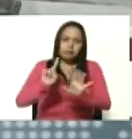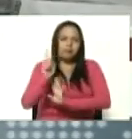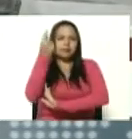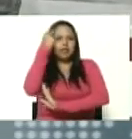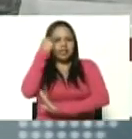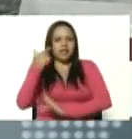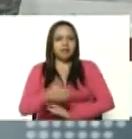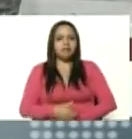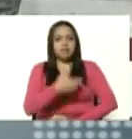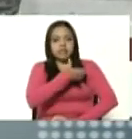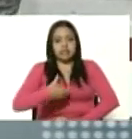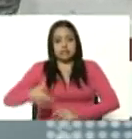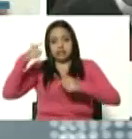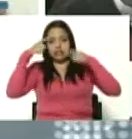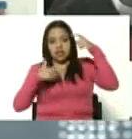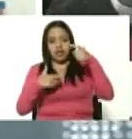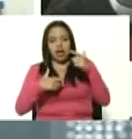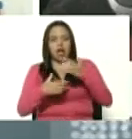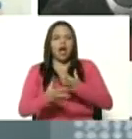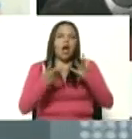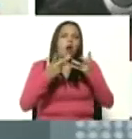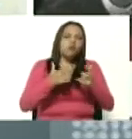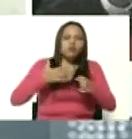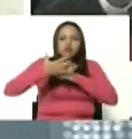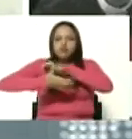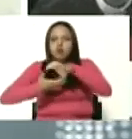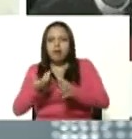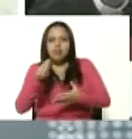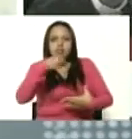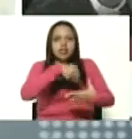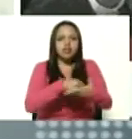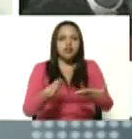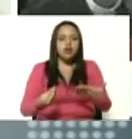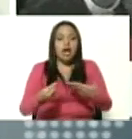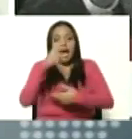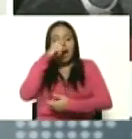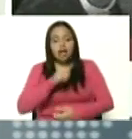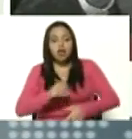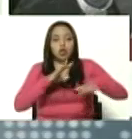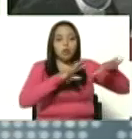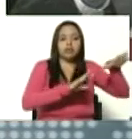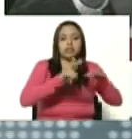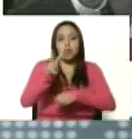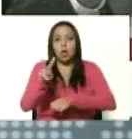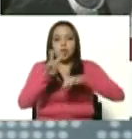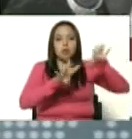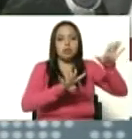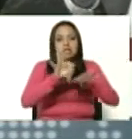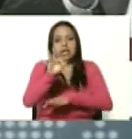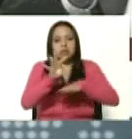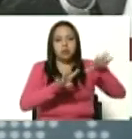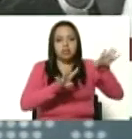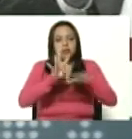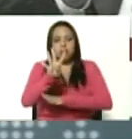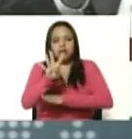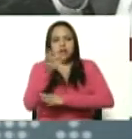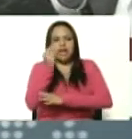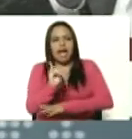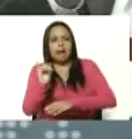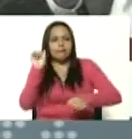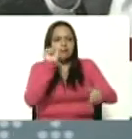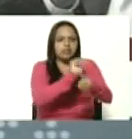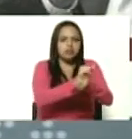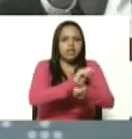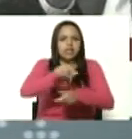intrigas se enfrentaron en los días de cárcel, en el 92, 93, 94. Y luego, cuando llegó la hora de darse el